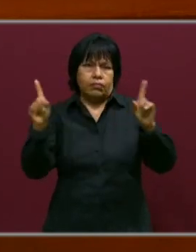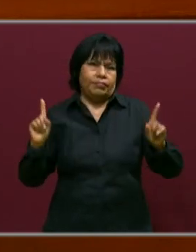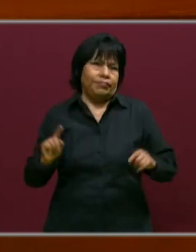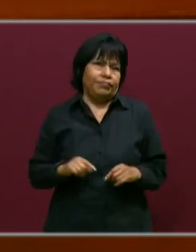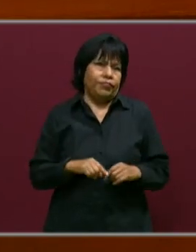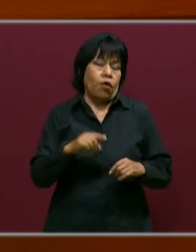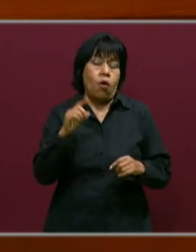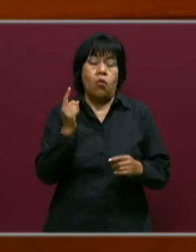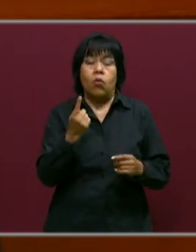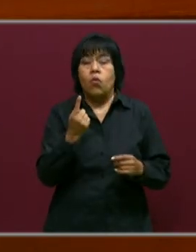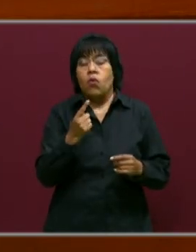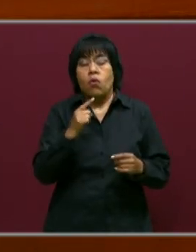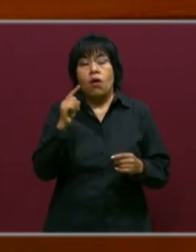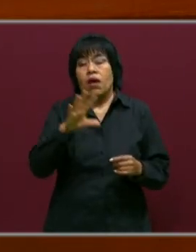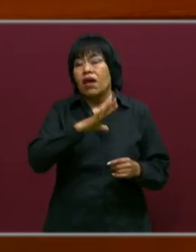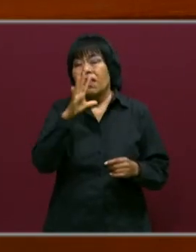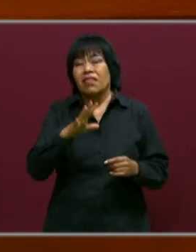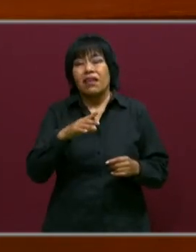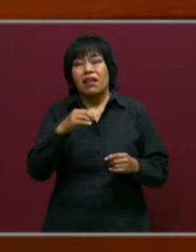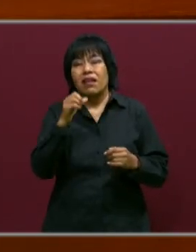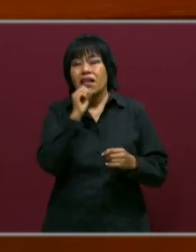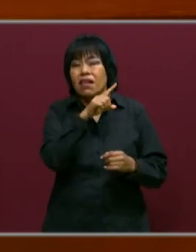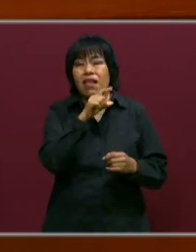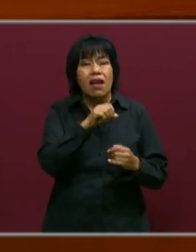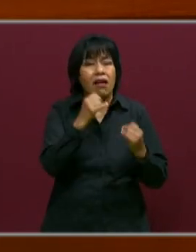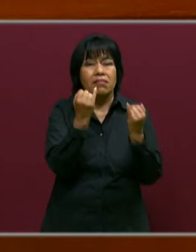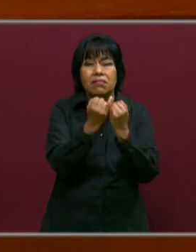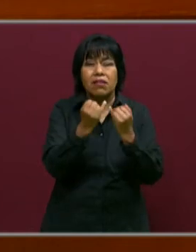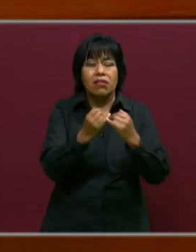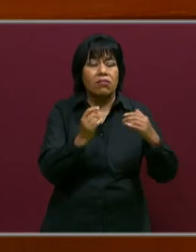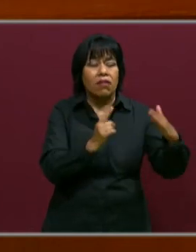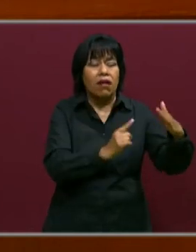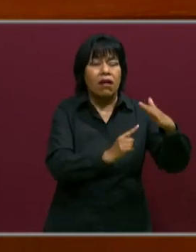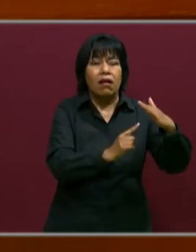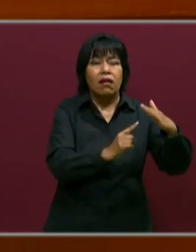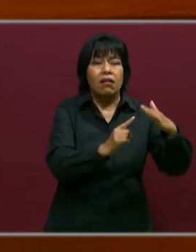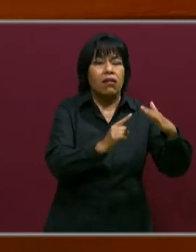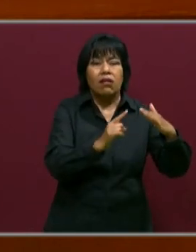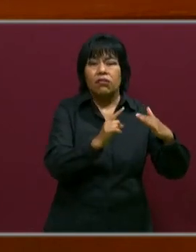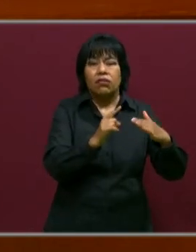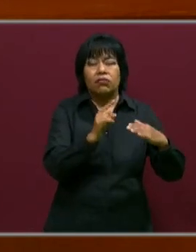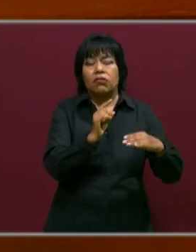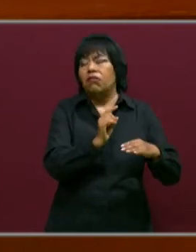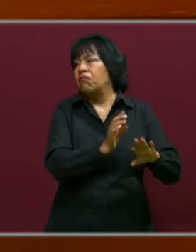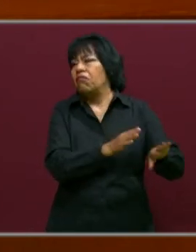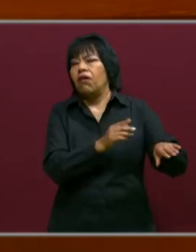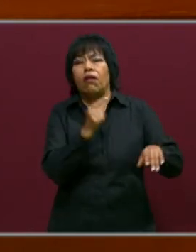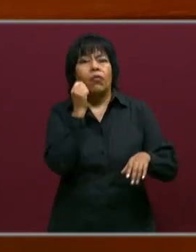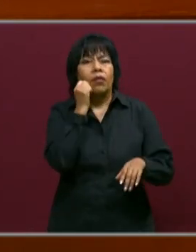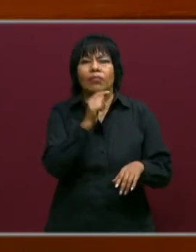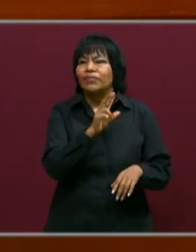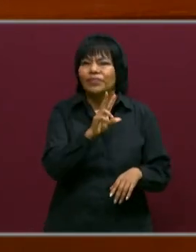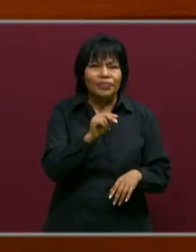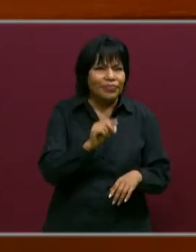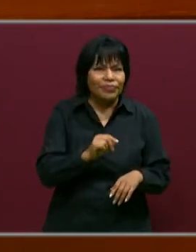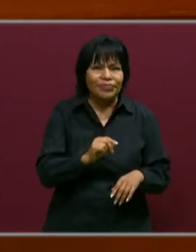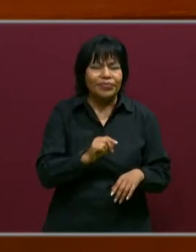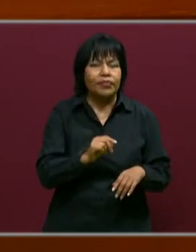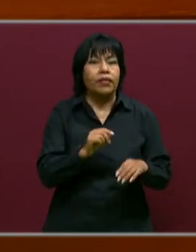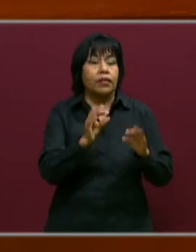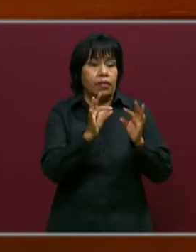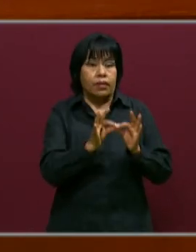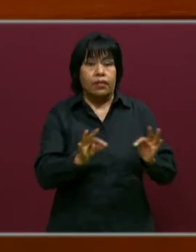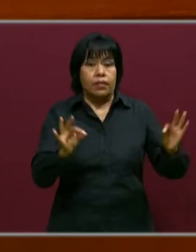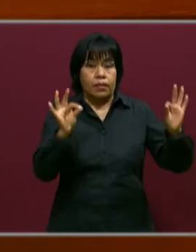No podríamos generalizar y querer evaluar a los niños de una manera estandarizada. Se necesita que